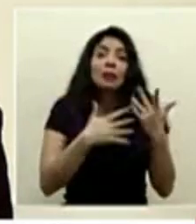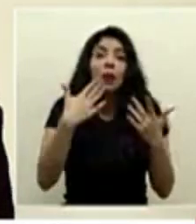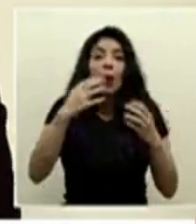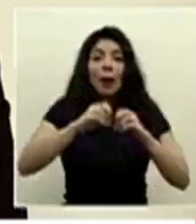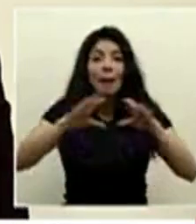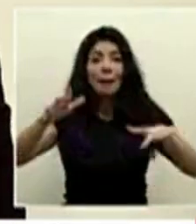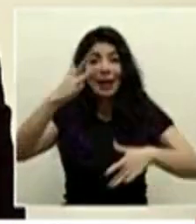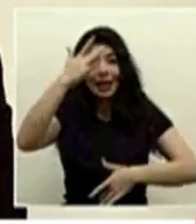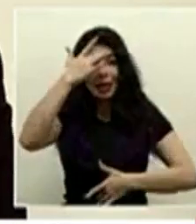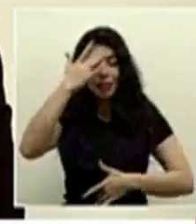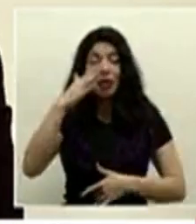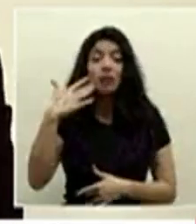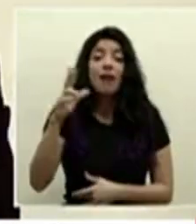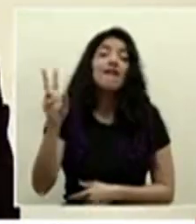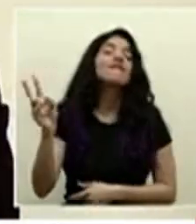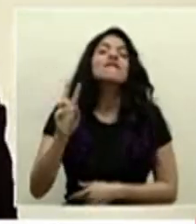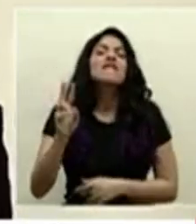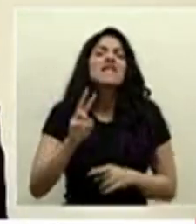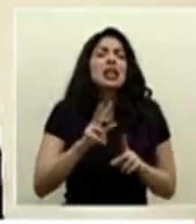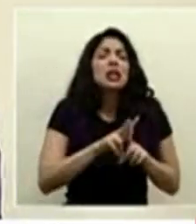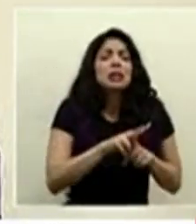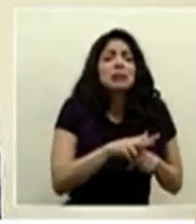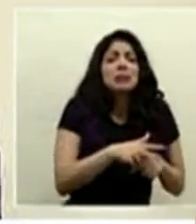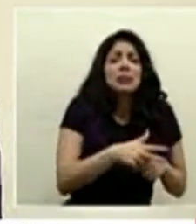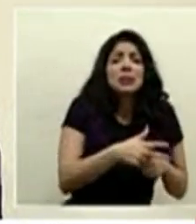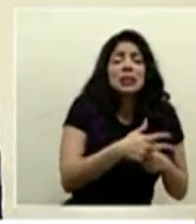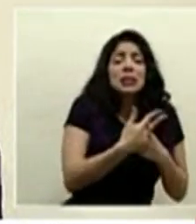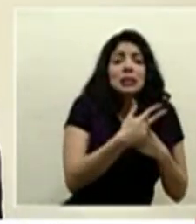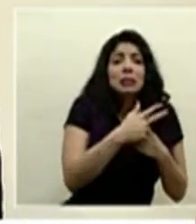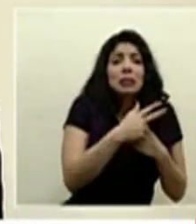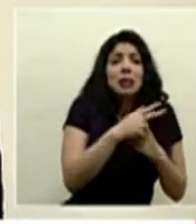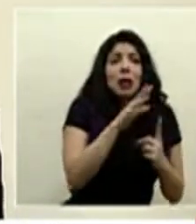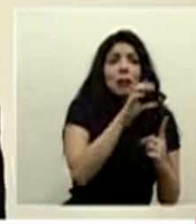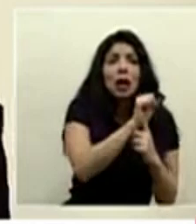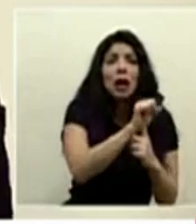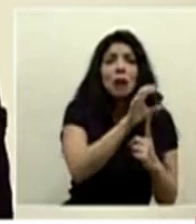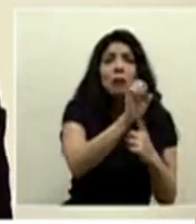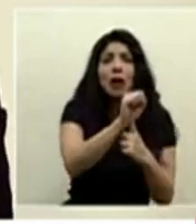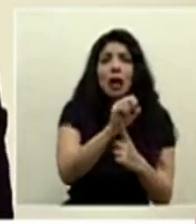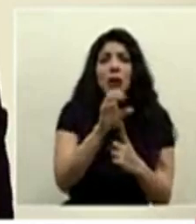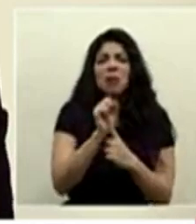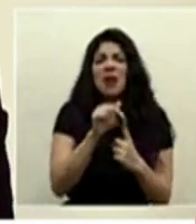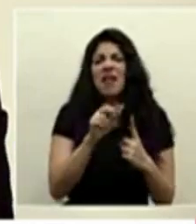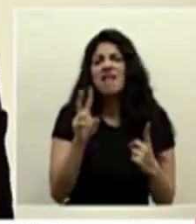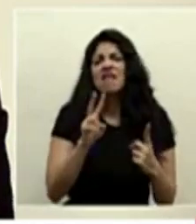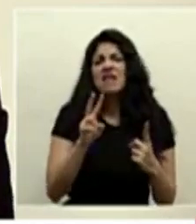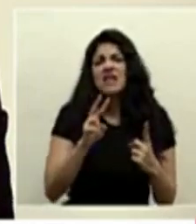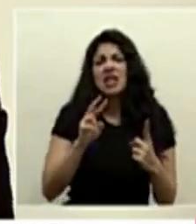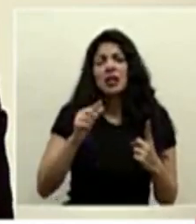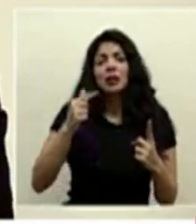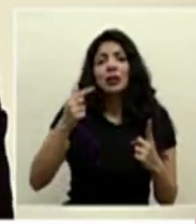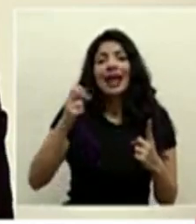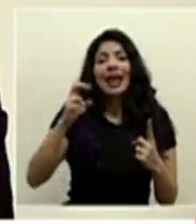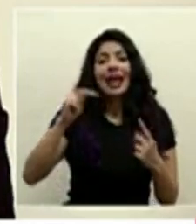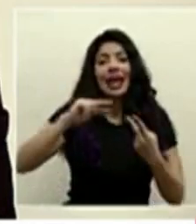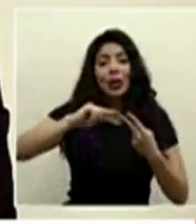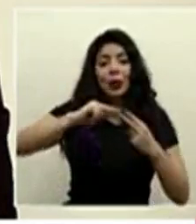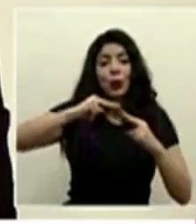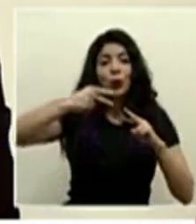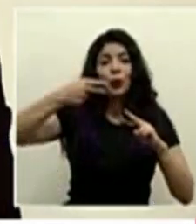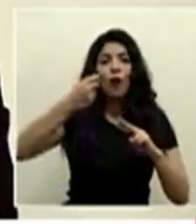pandemia conforme el virus al principio cuando se empezó a detectar en humanos era un virus que tenía mucho material genético de los animales